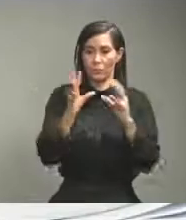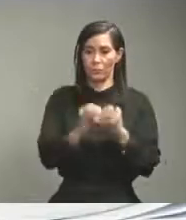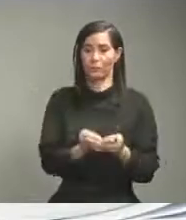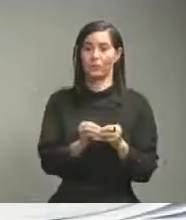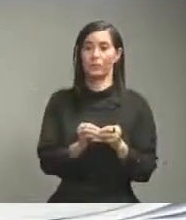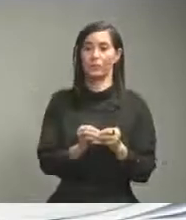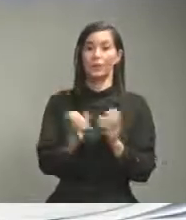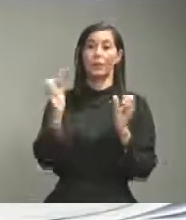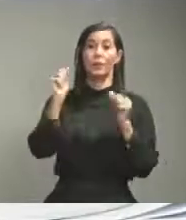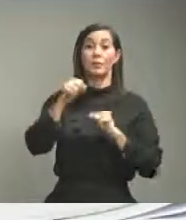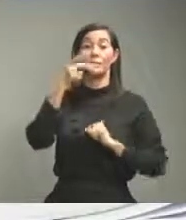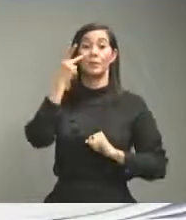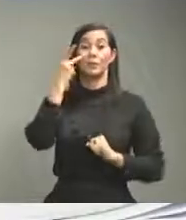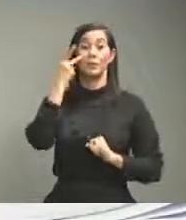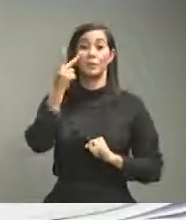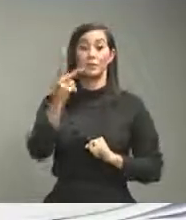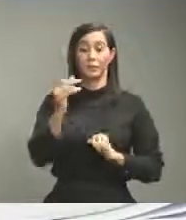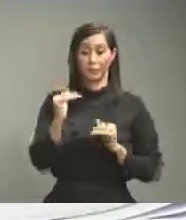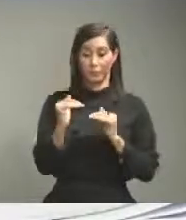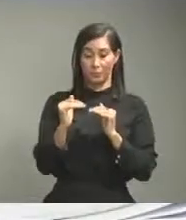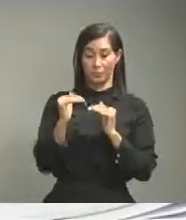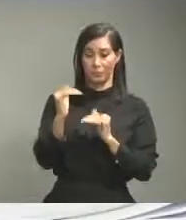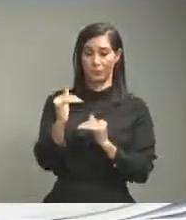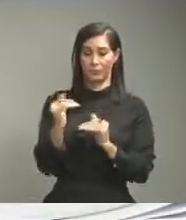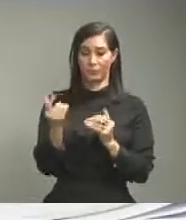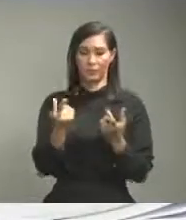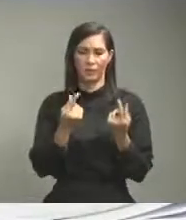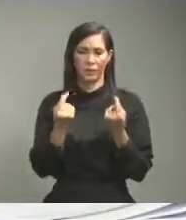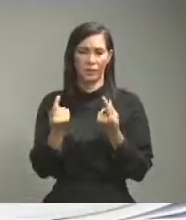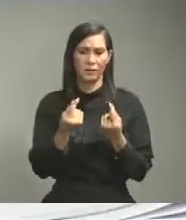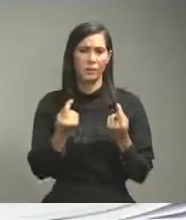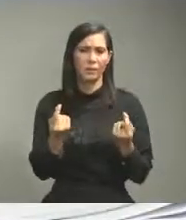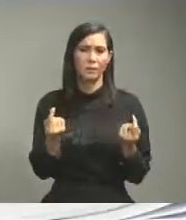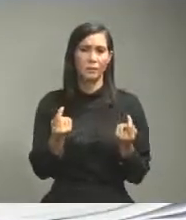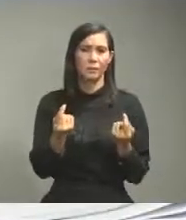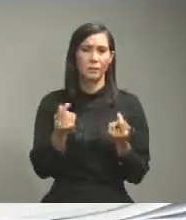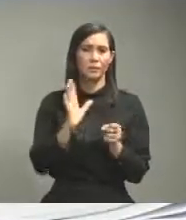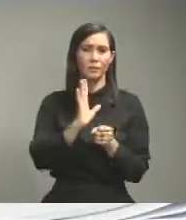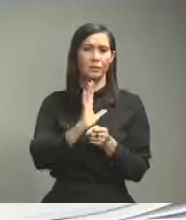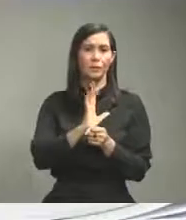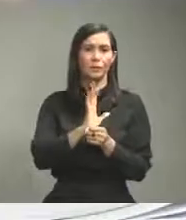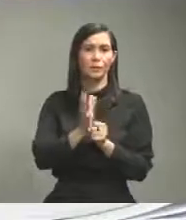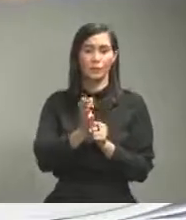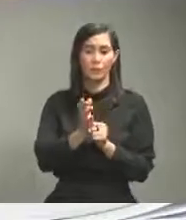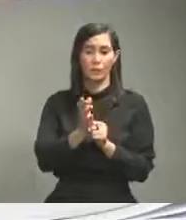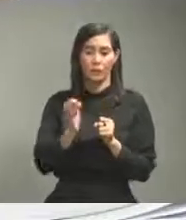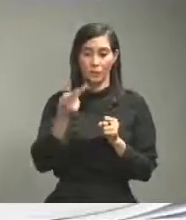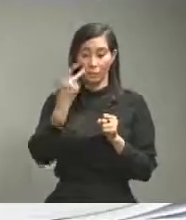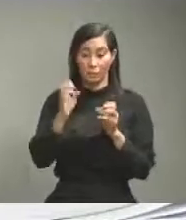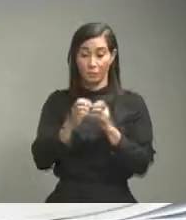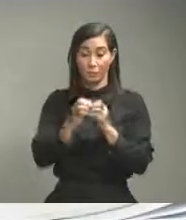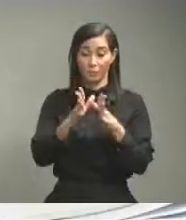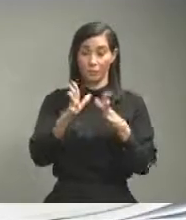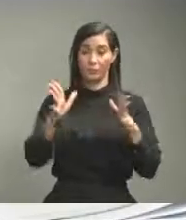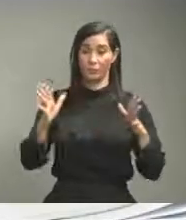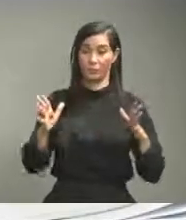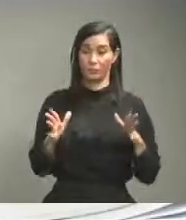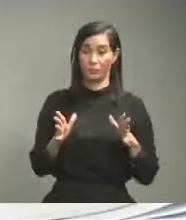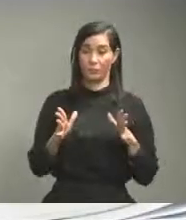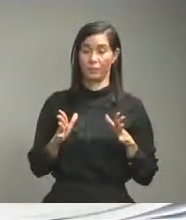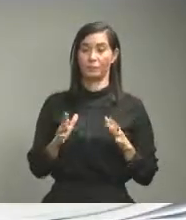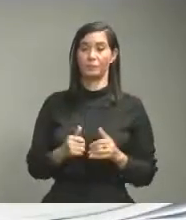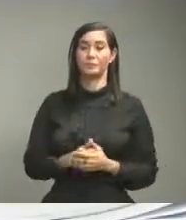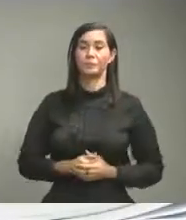y podamos ver y medir el comportamiento lo más ampliamente posible de la